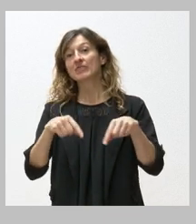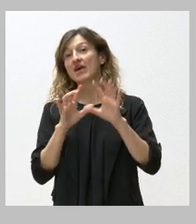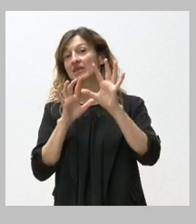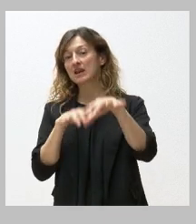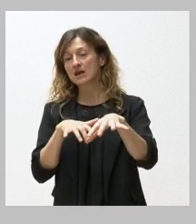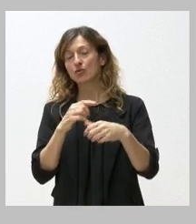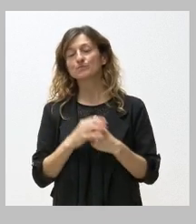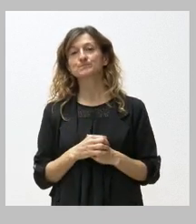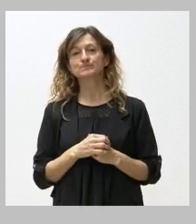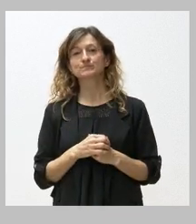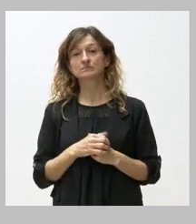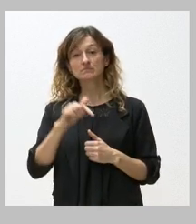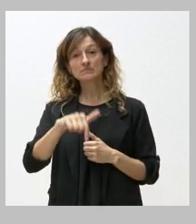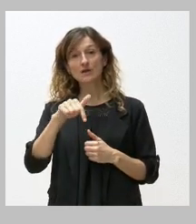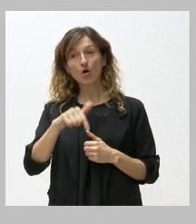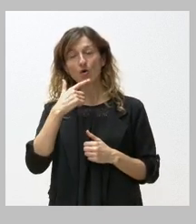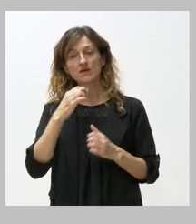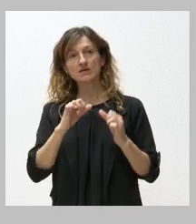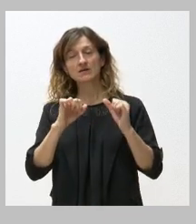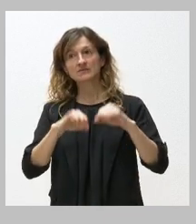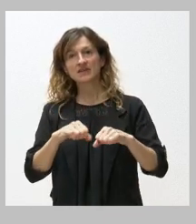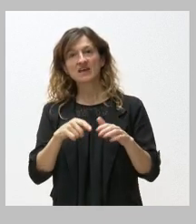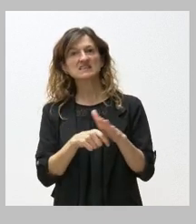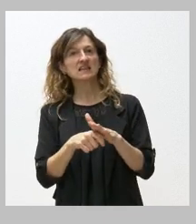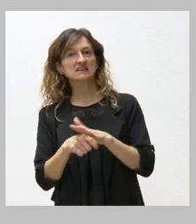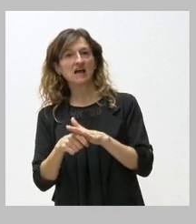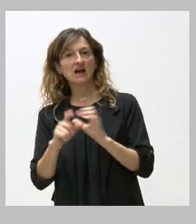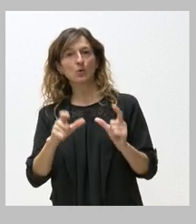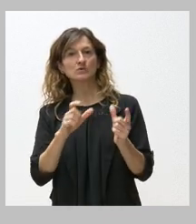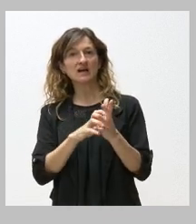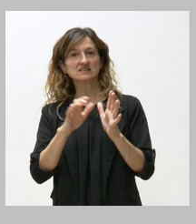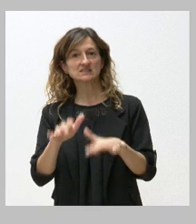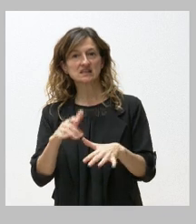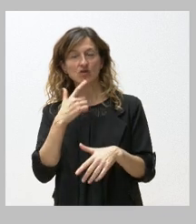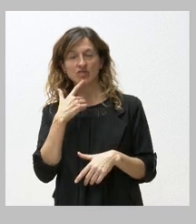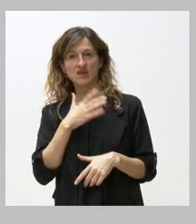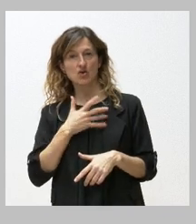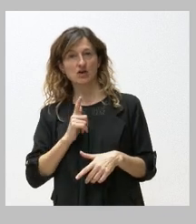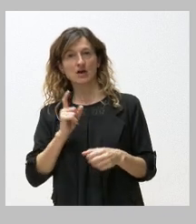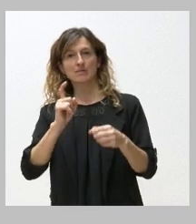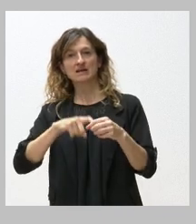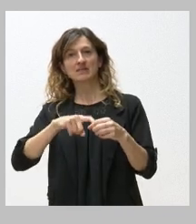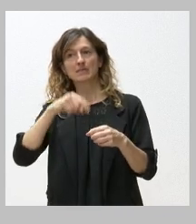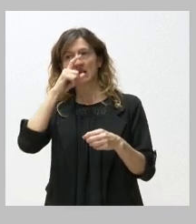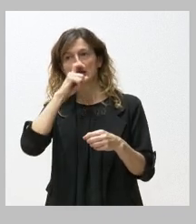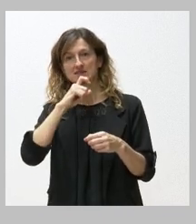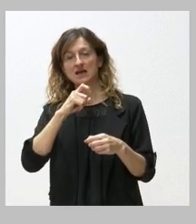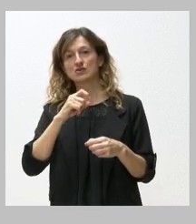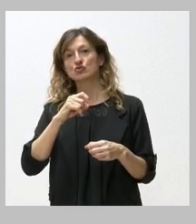decidido hoy que no acepta el chantaje ha calificado de la Junta de Castilla y León para participar este año en Intur